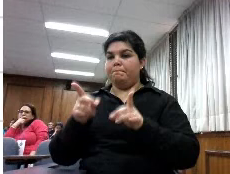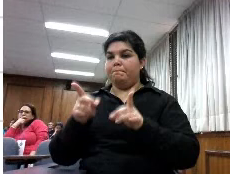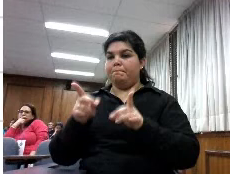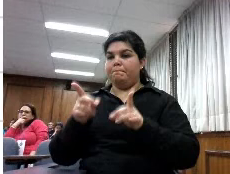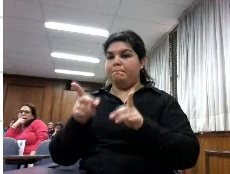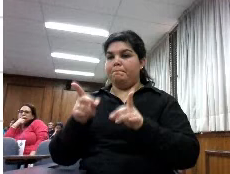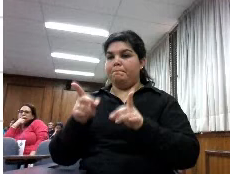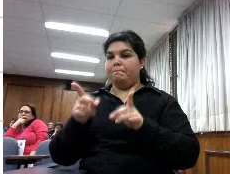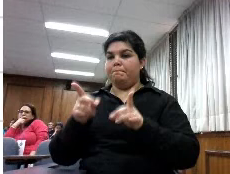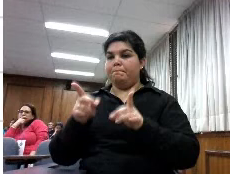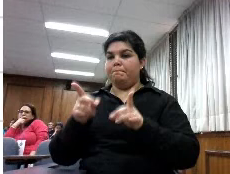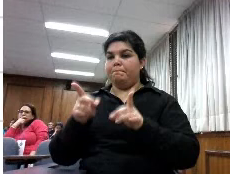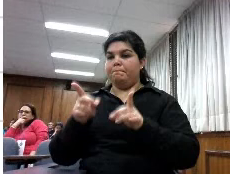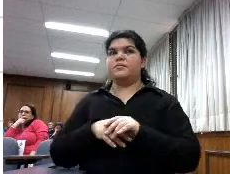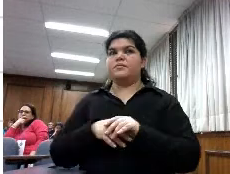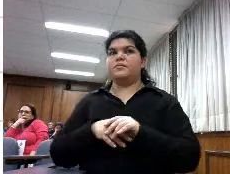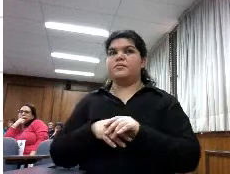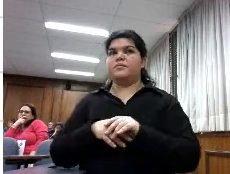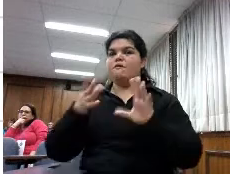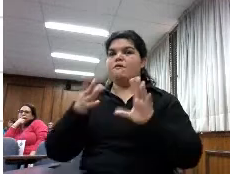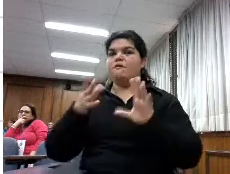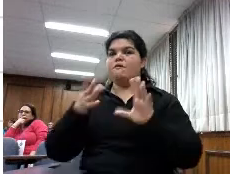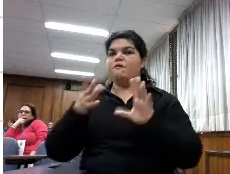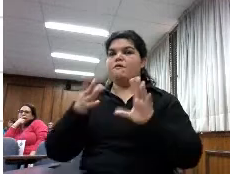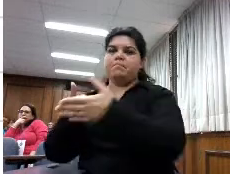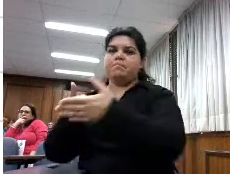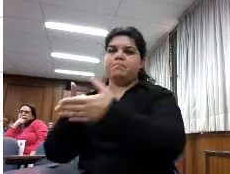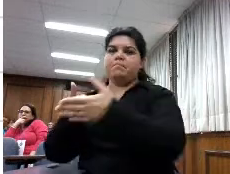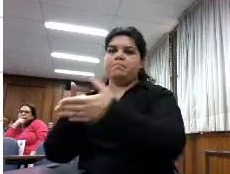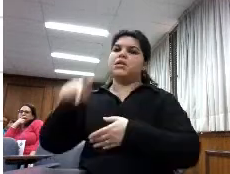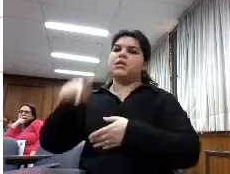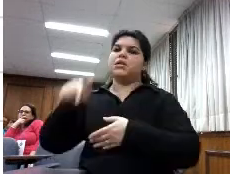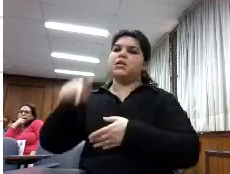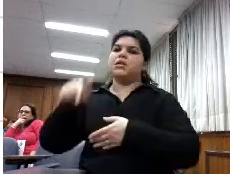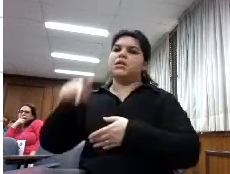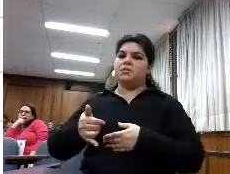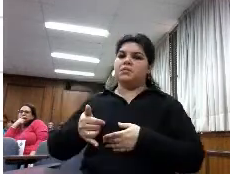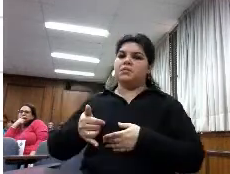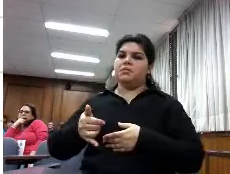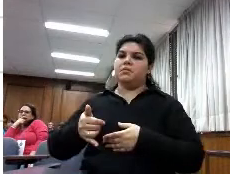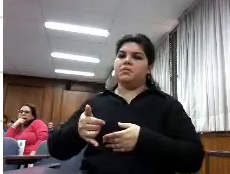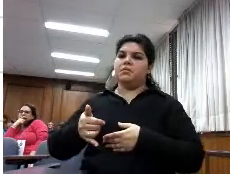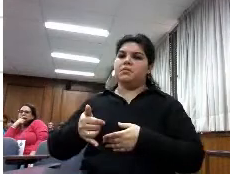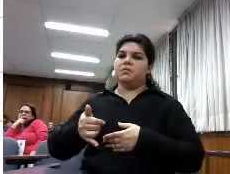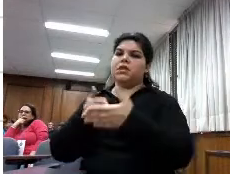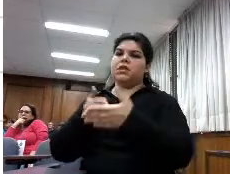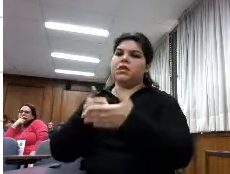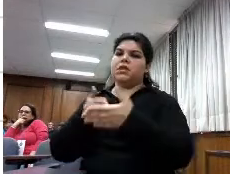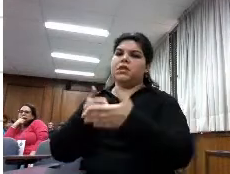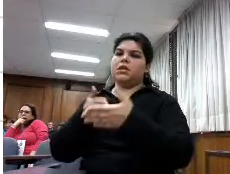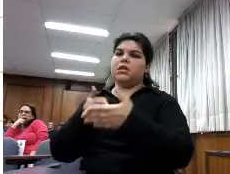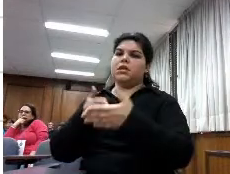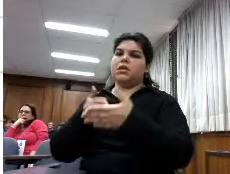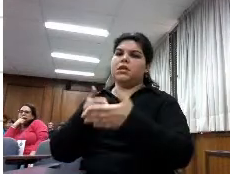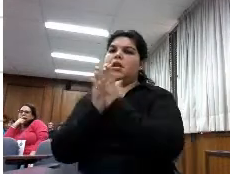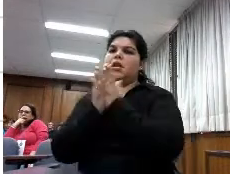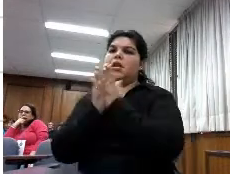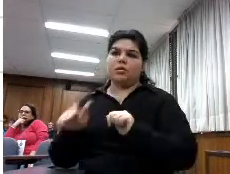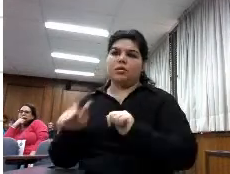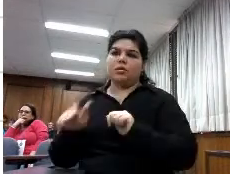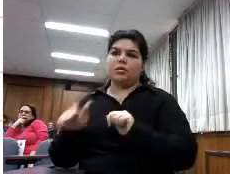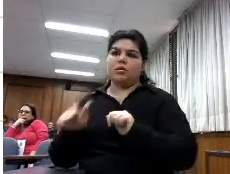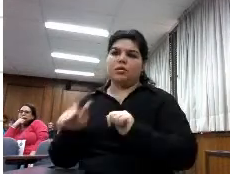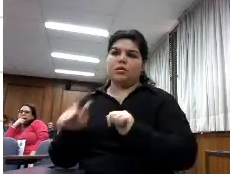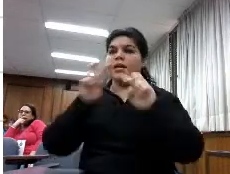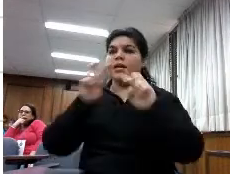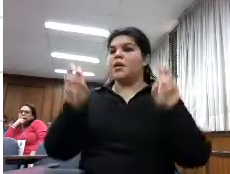limitaciones esta es una de las grandes limitaciones de lo que serían los libros electrónicos en cuanto a la facilidad de uso la